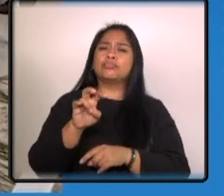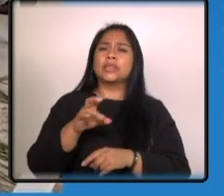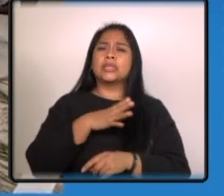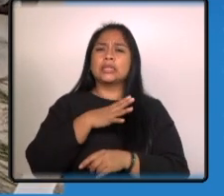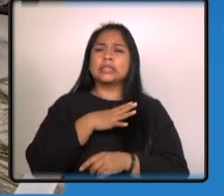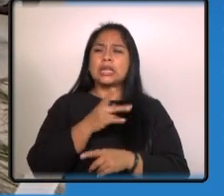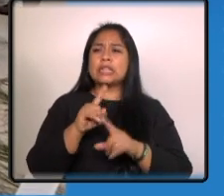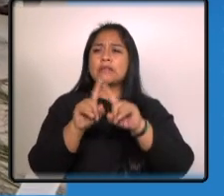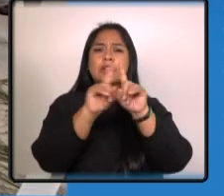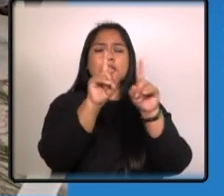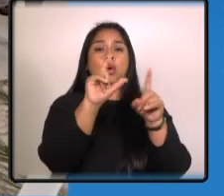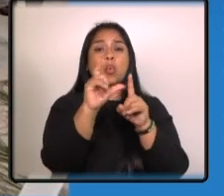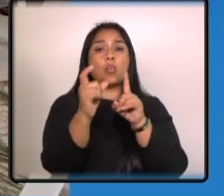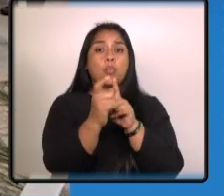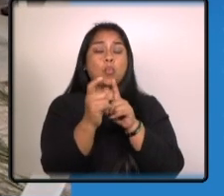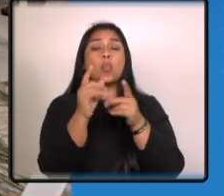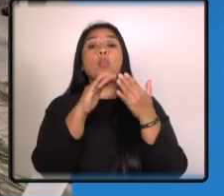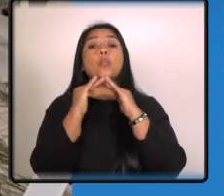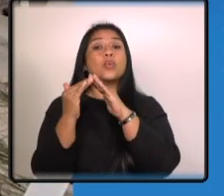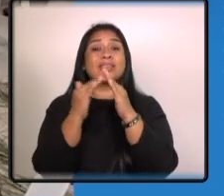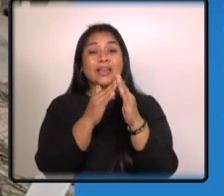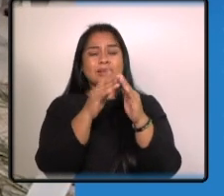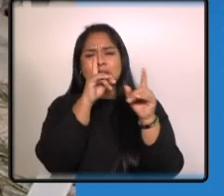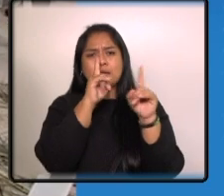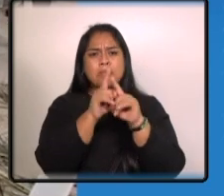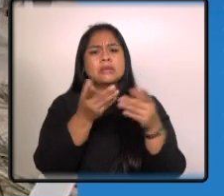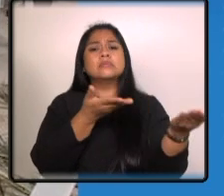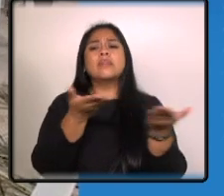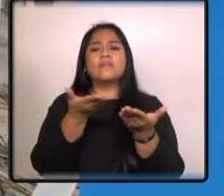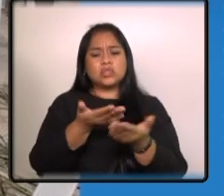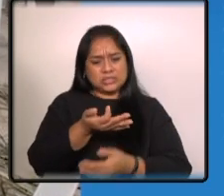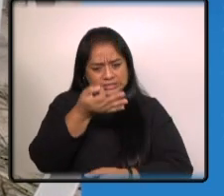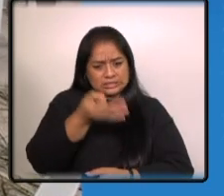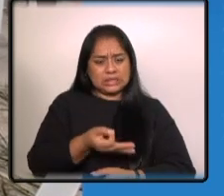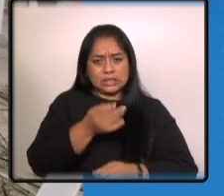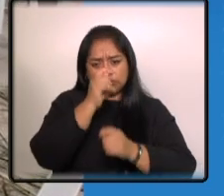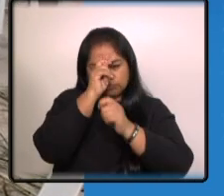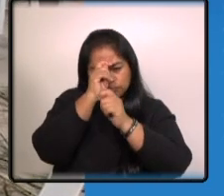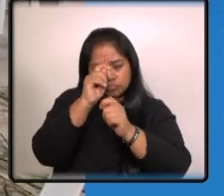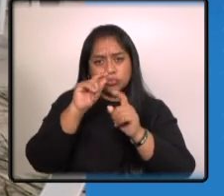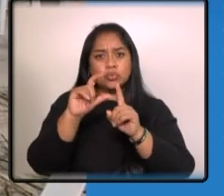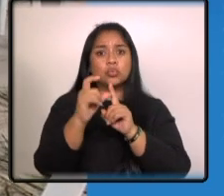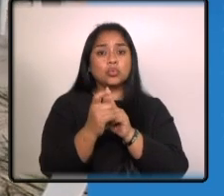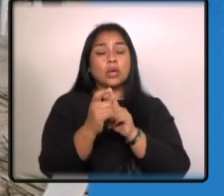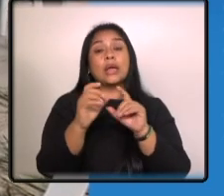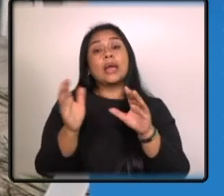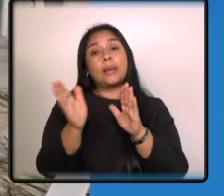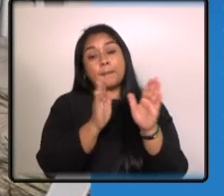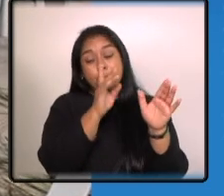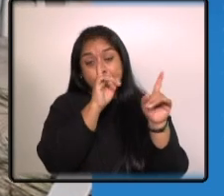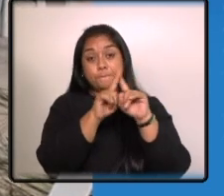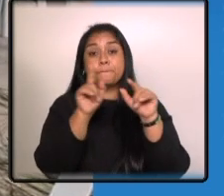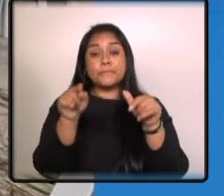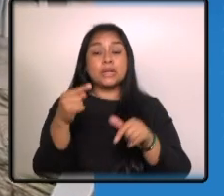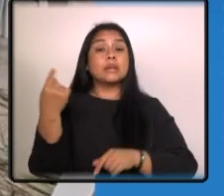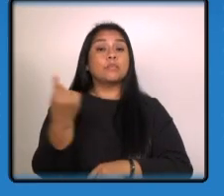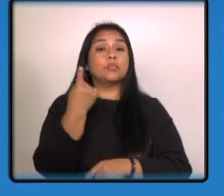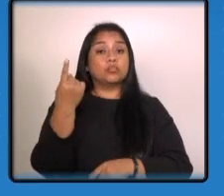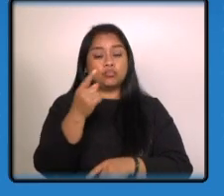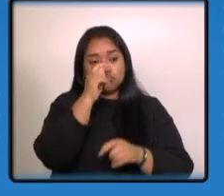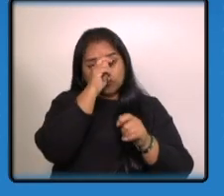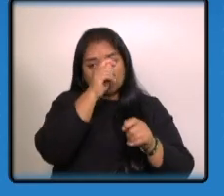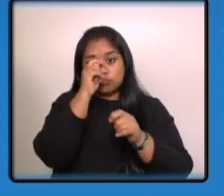comunidades en torno a servicio de salud digno y con pertinencia cultural Finalmente la importancia del